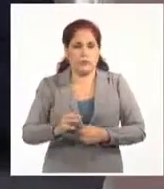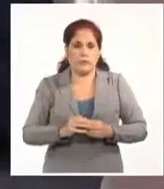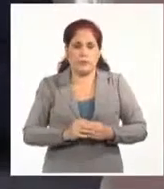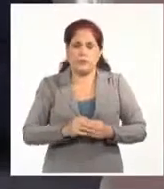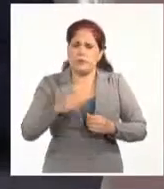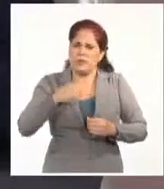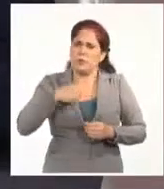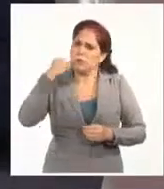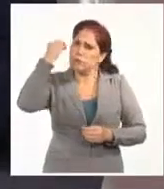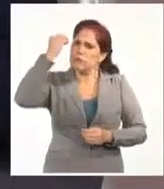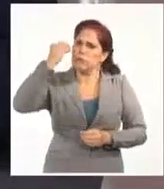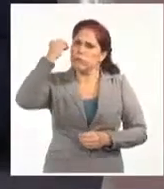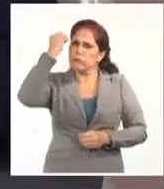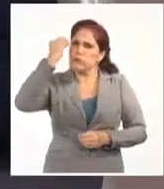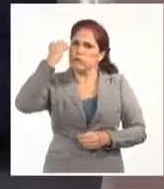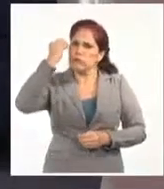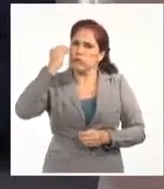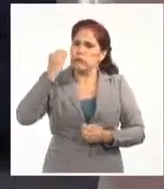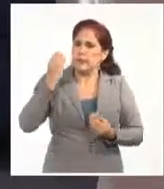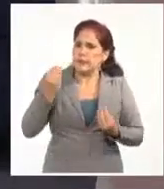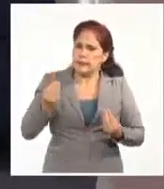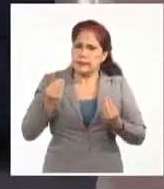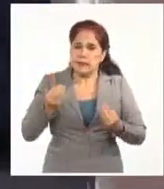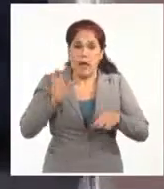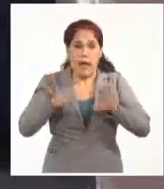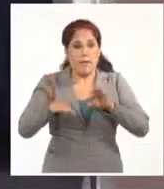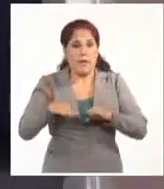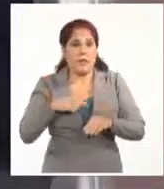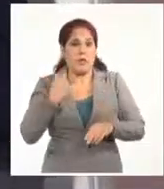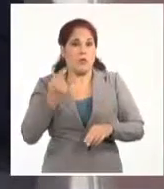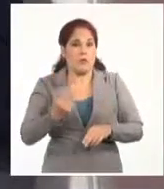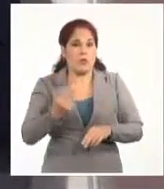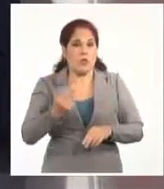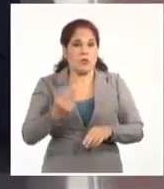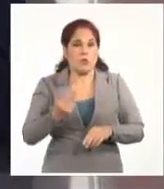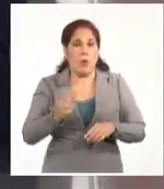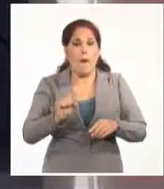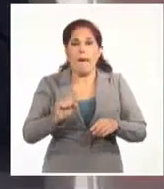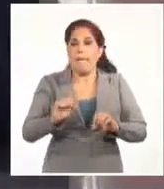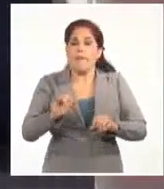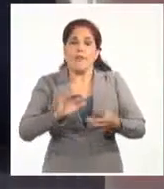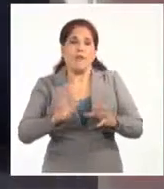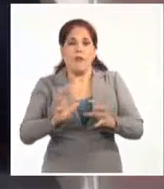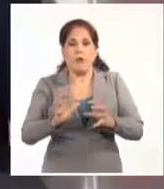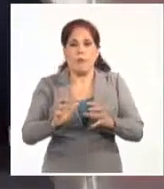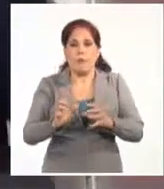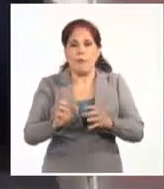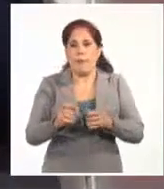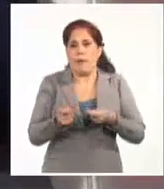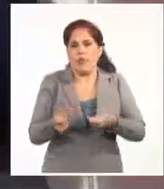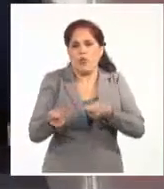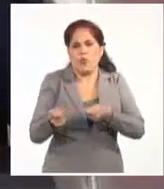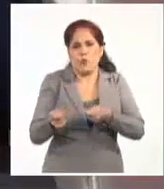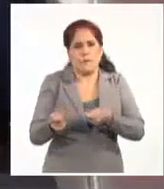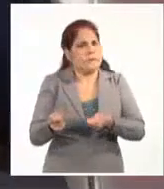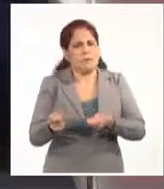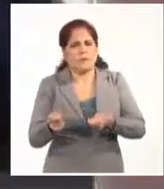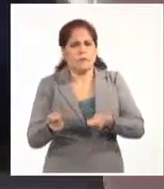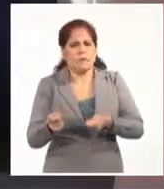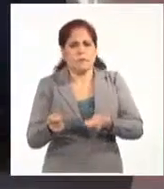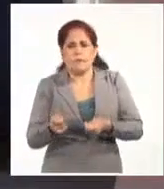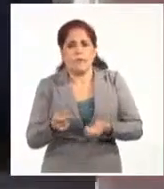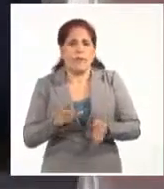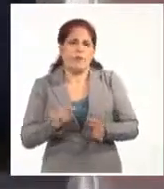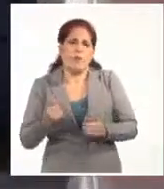razonando que a veces usamos la palabra manipulación con cierta ligereza y decimos, no, la maquinaria de